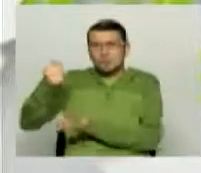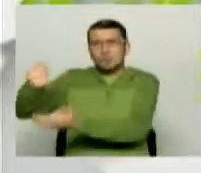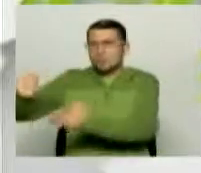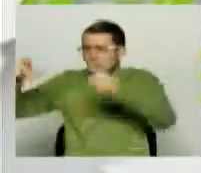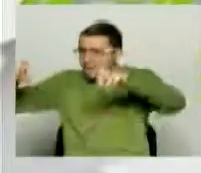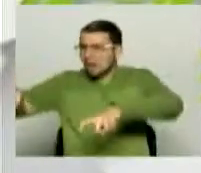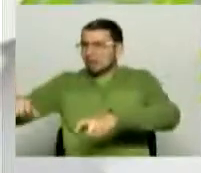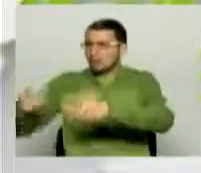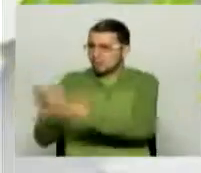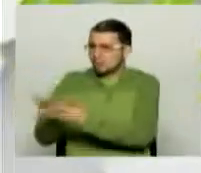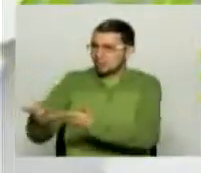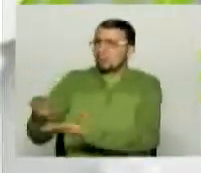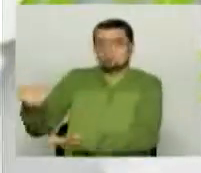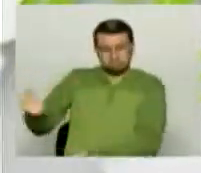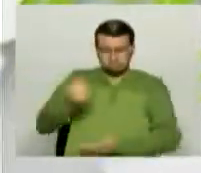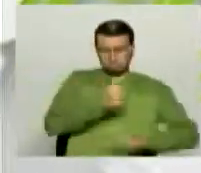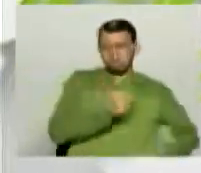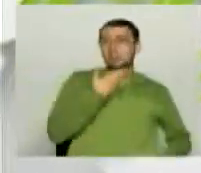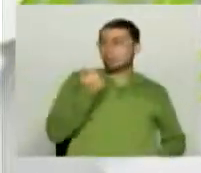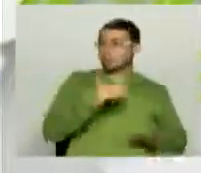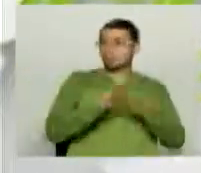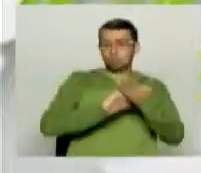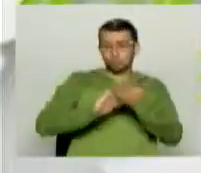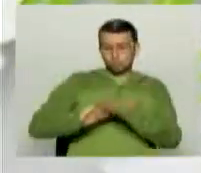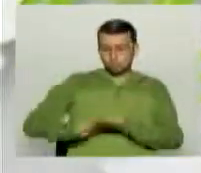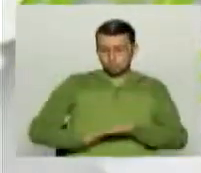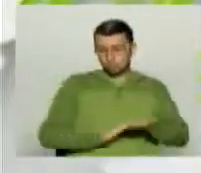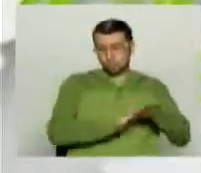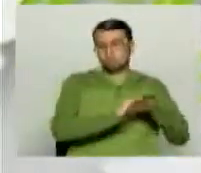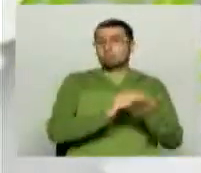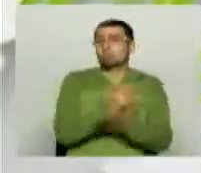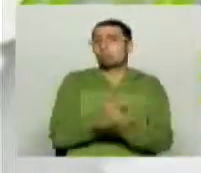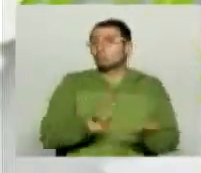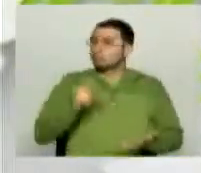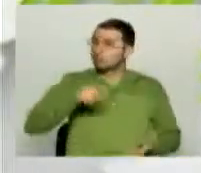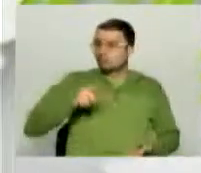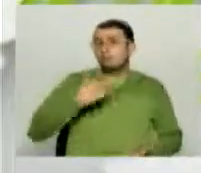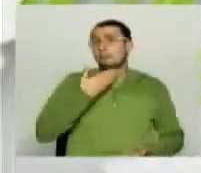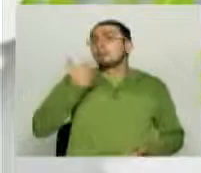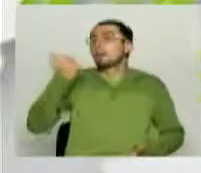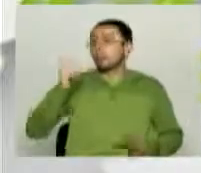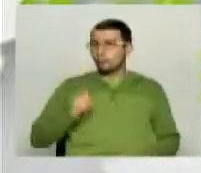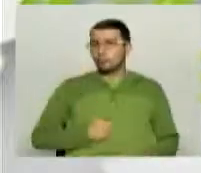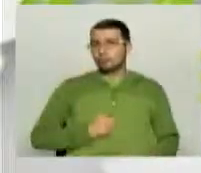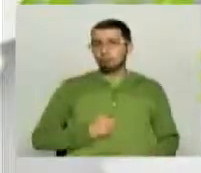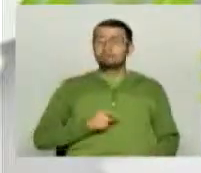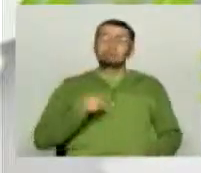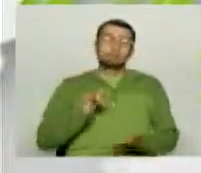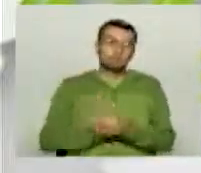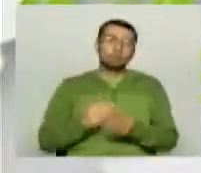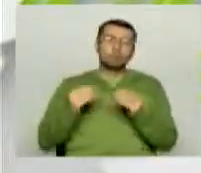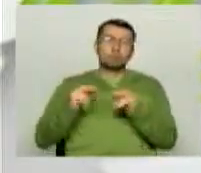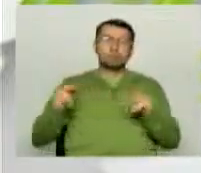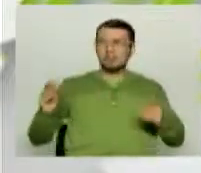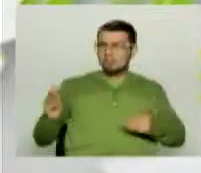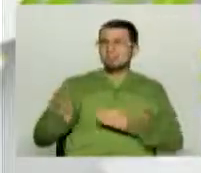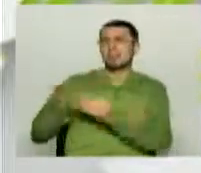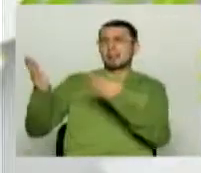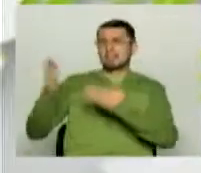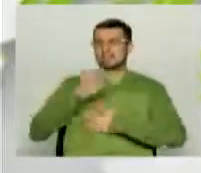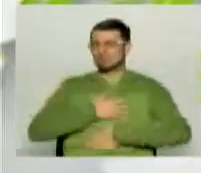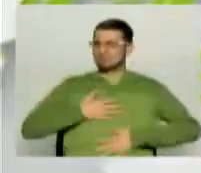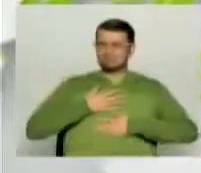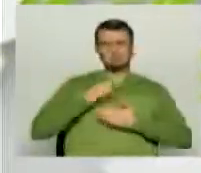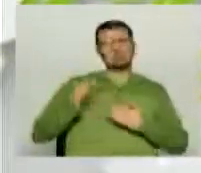tal en Brasil, con esa plata se hubiera podido hacer muchísimo más por esa gente necesitada. Entonces, por eso ha habido protestas, inconformidades, antes del mundial